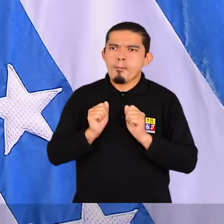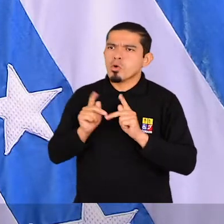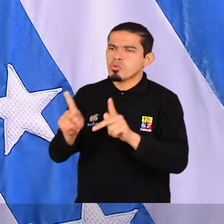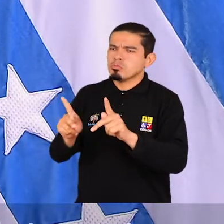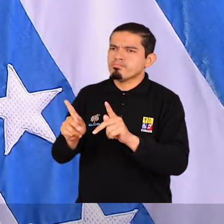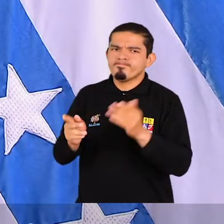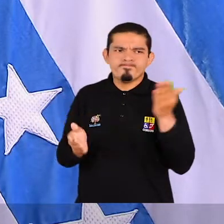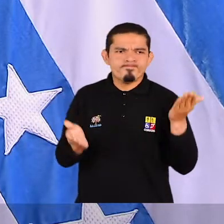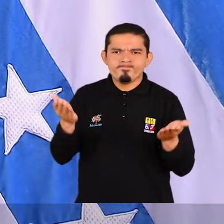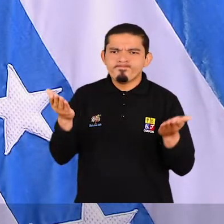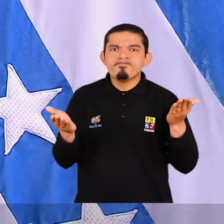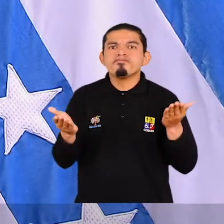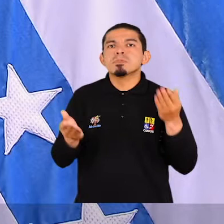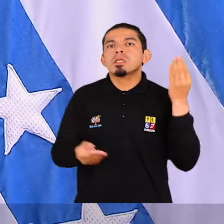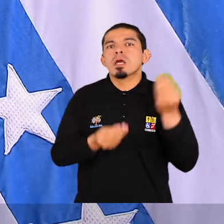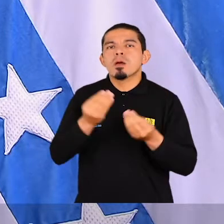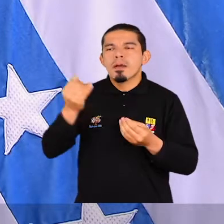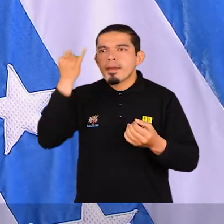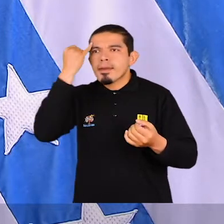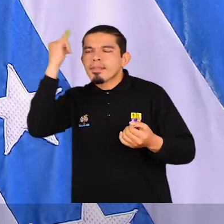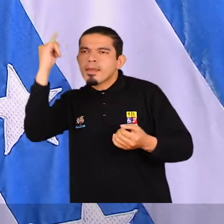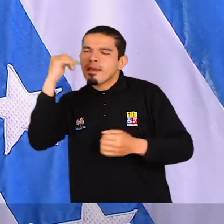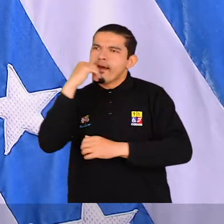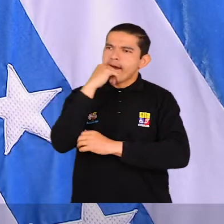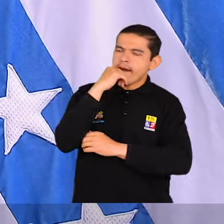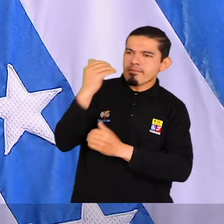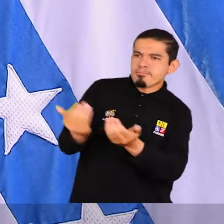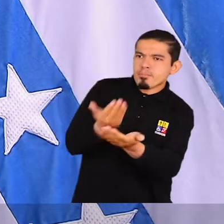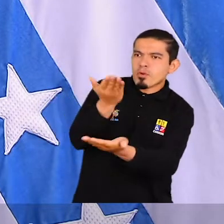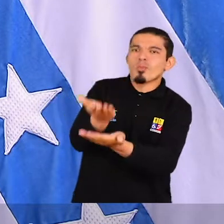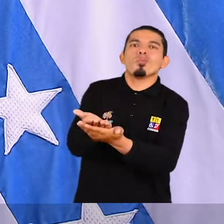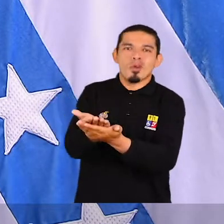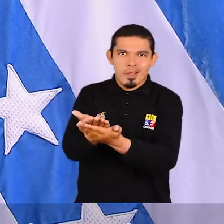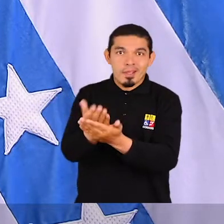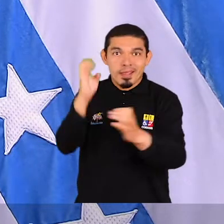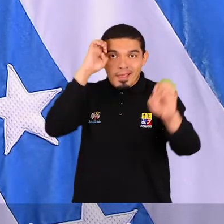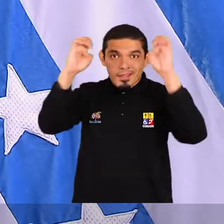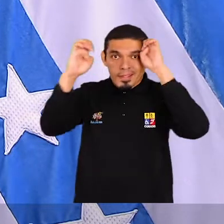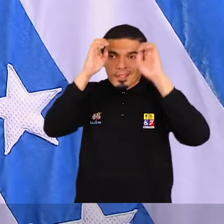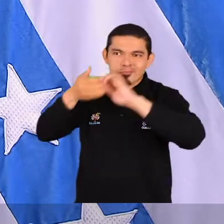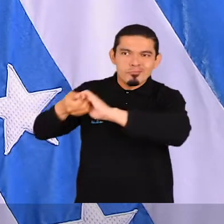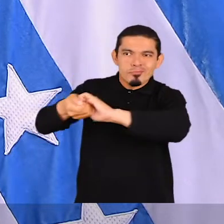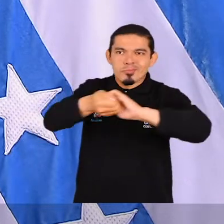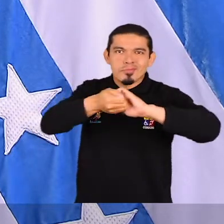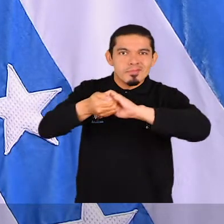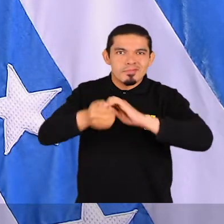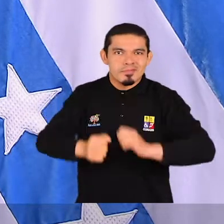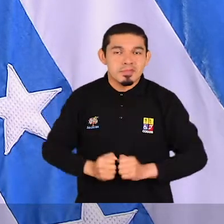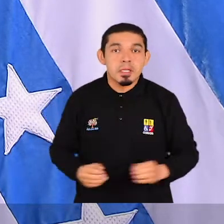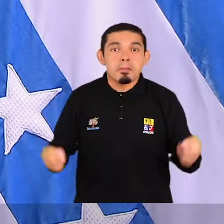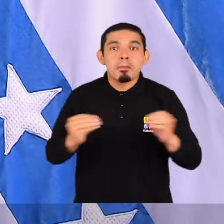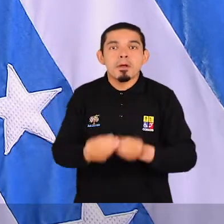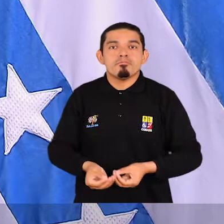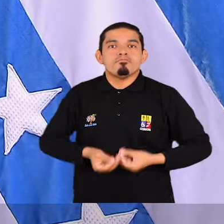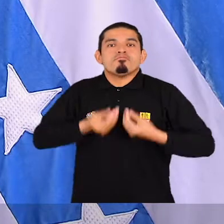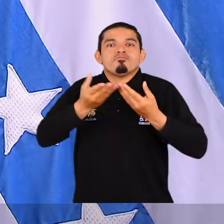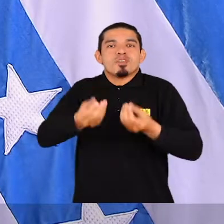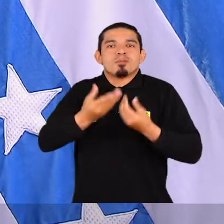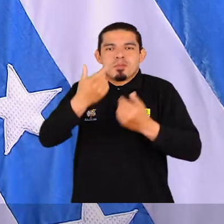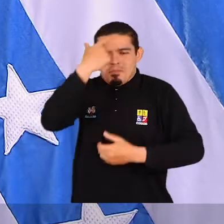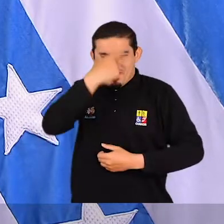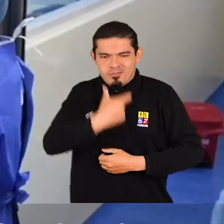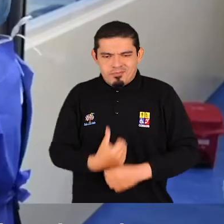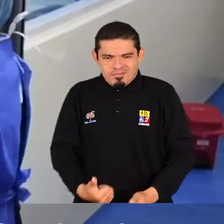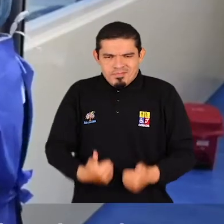De esta debe de nacer la creatividad, la inventiva, las grandes estrategias y la solidaridad. Debe aflorar lo mejor de cada uno de